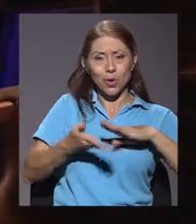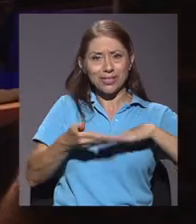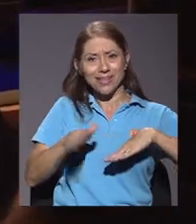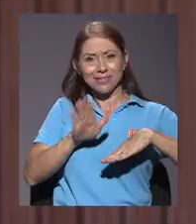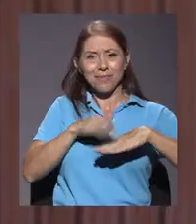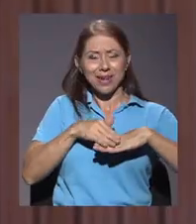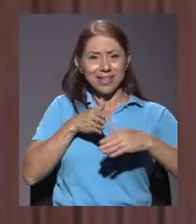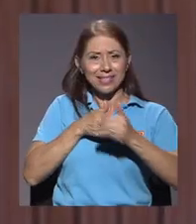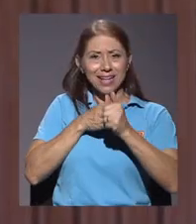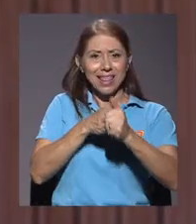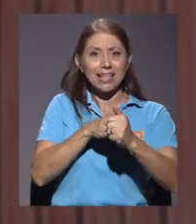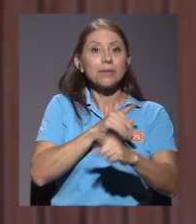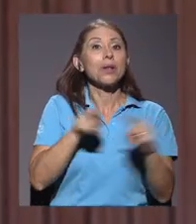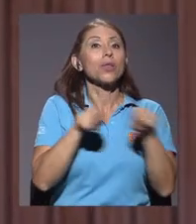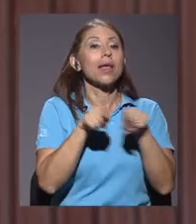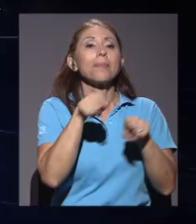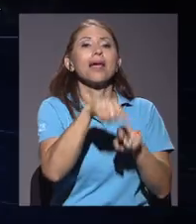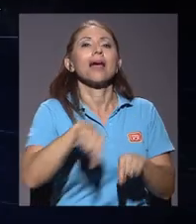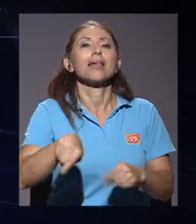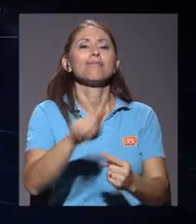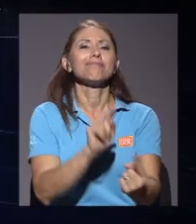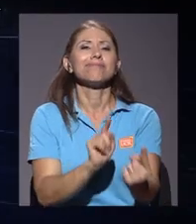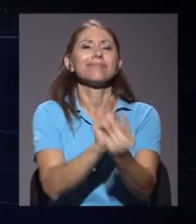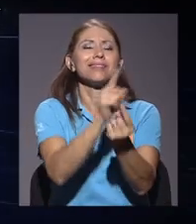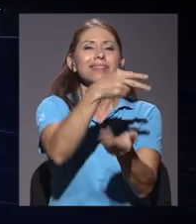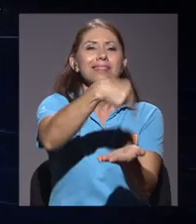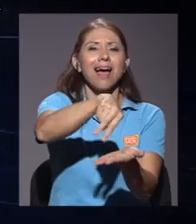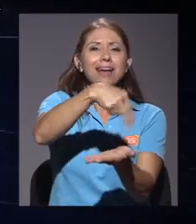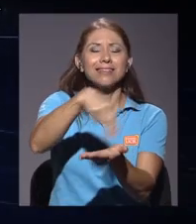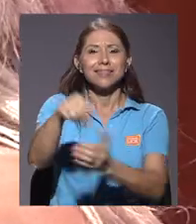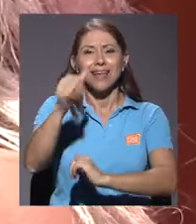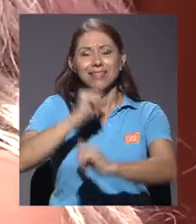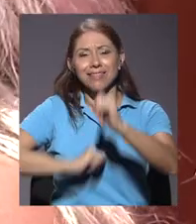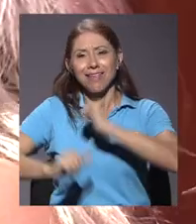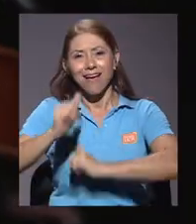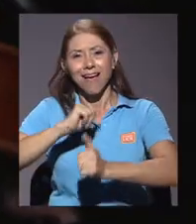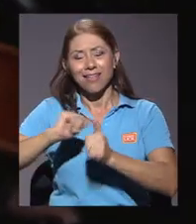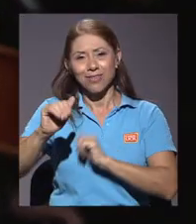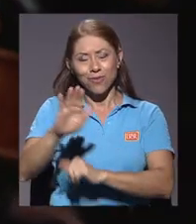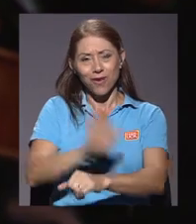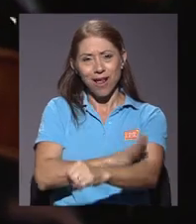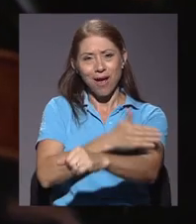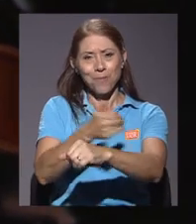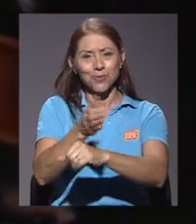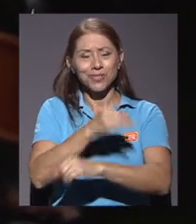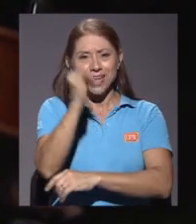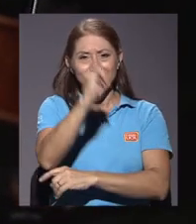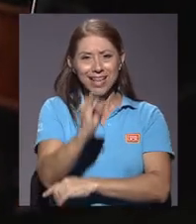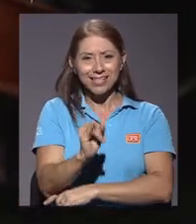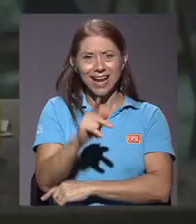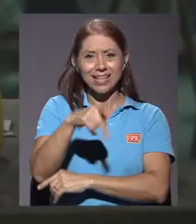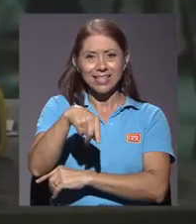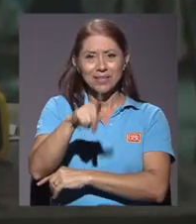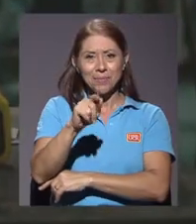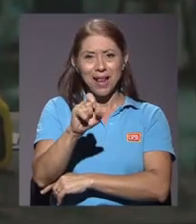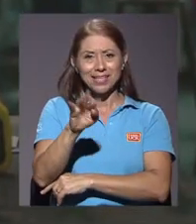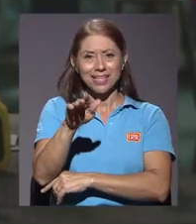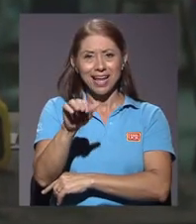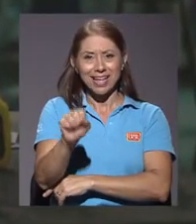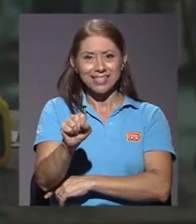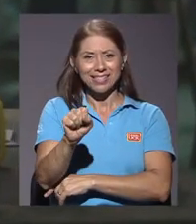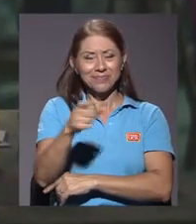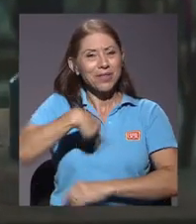opinión, pero también el punto de encuentro de la danza, el teatro, la música y las artes plásticas.